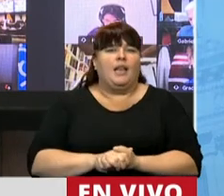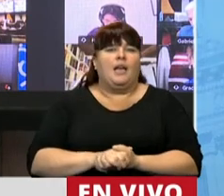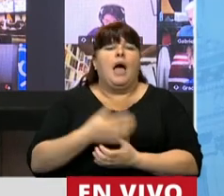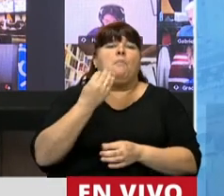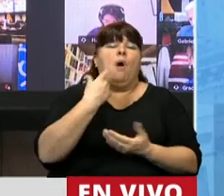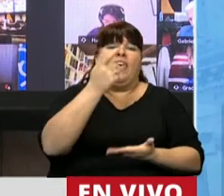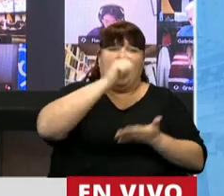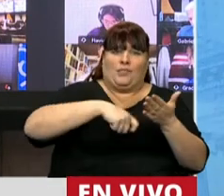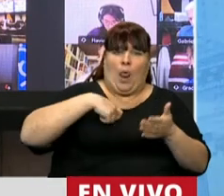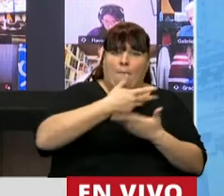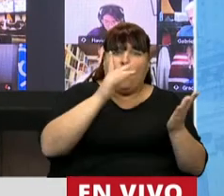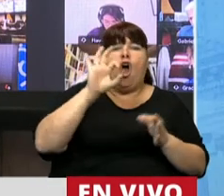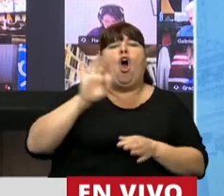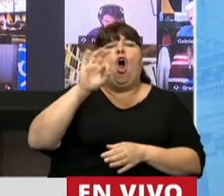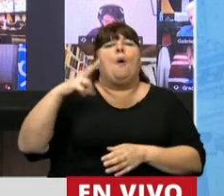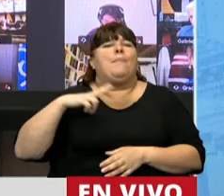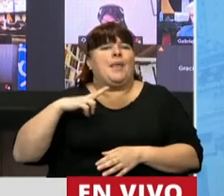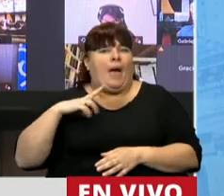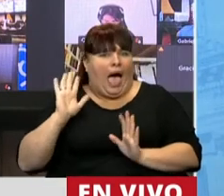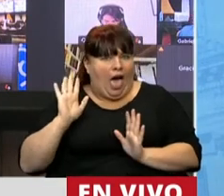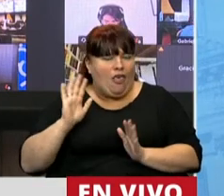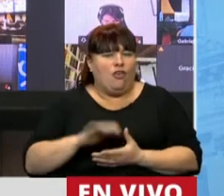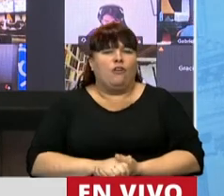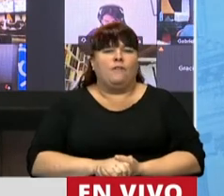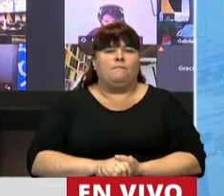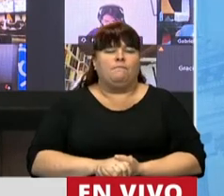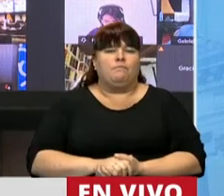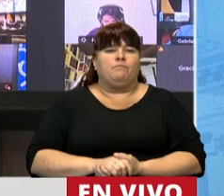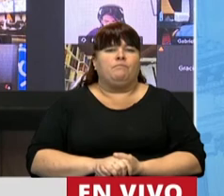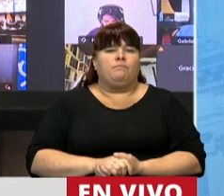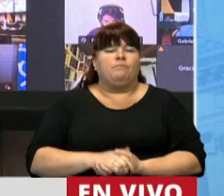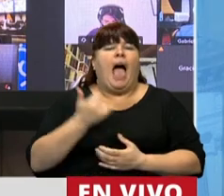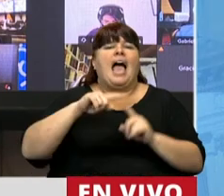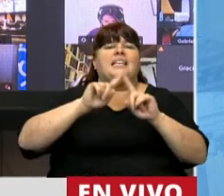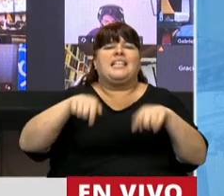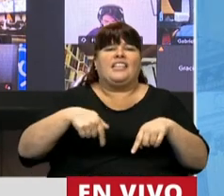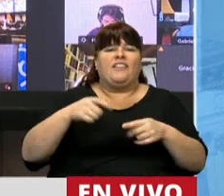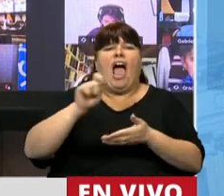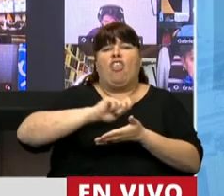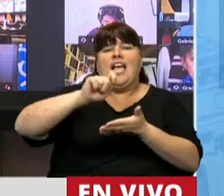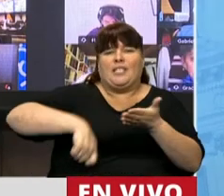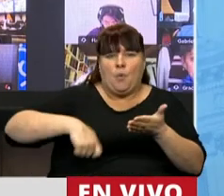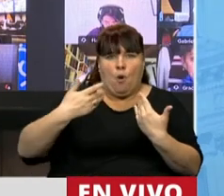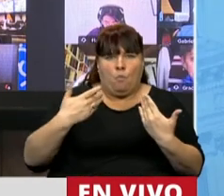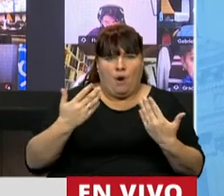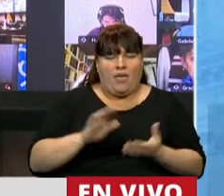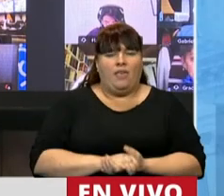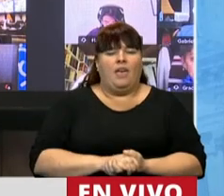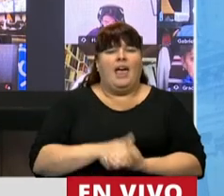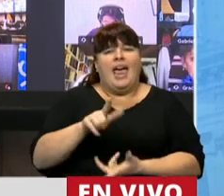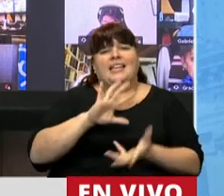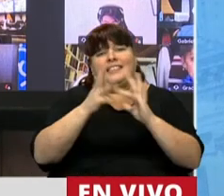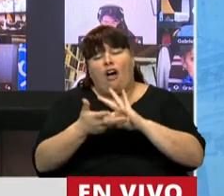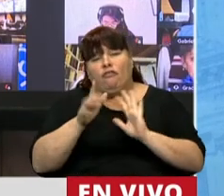gestión pública o por instrumento privado, por instrumento privado, con firma certificada por escribano público. De esta manera,